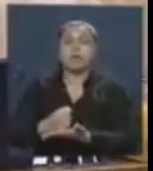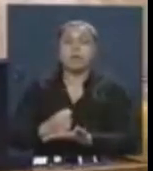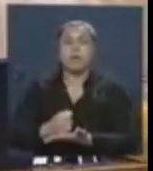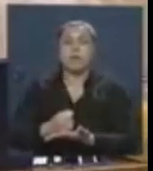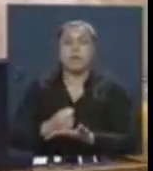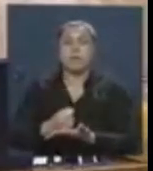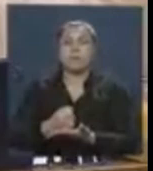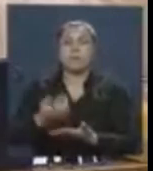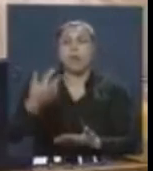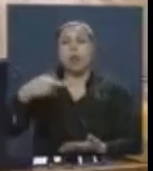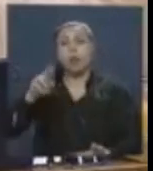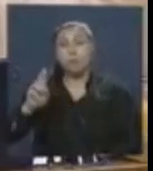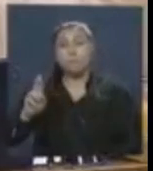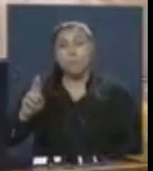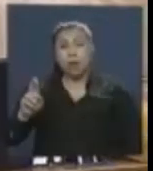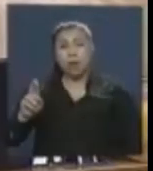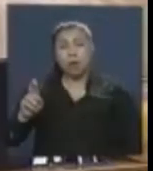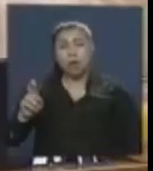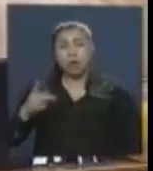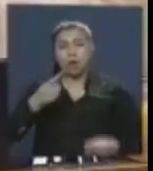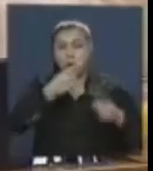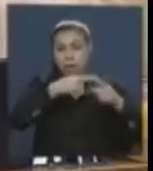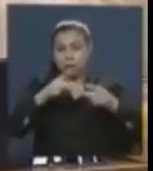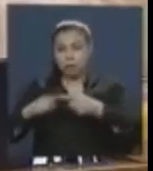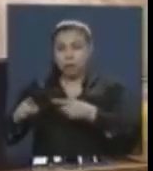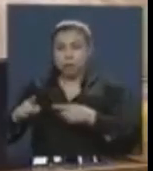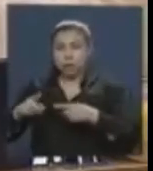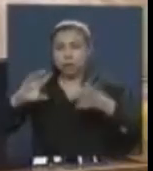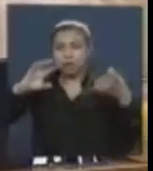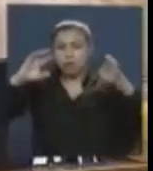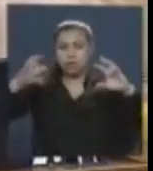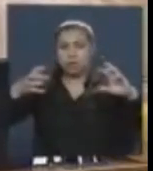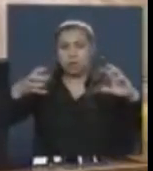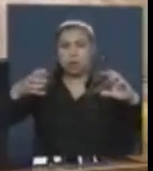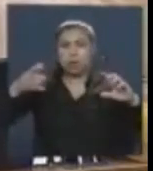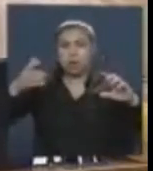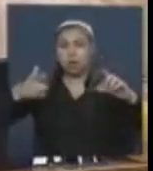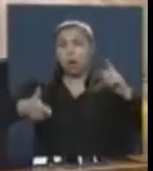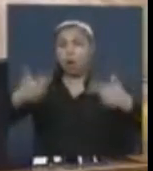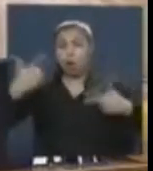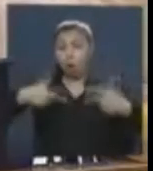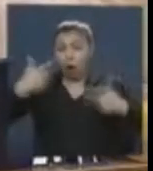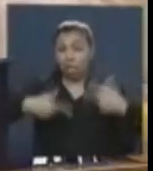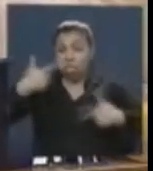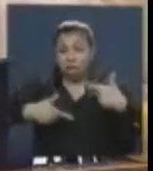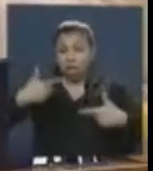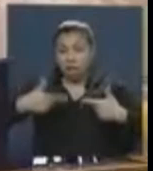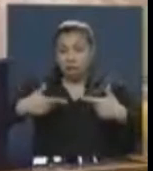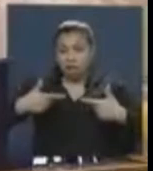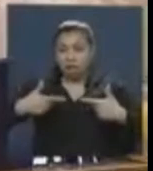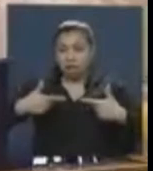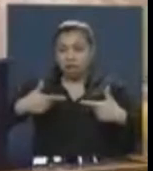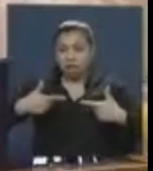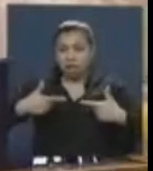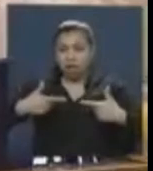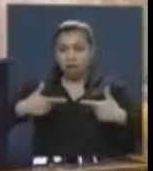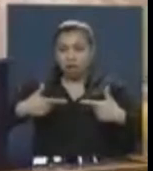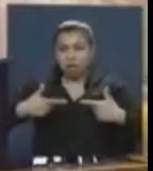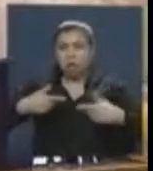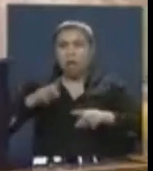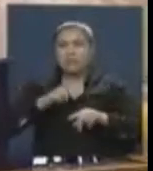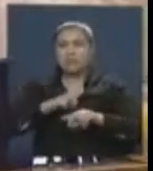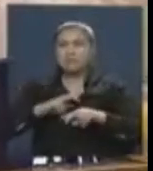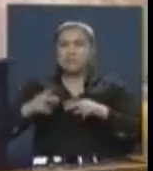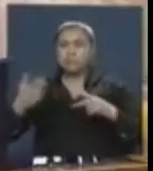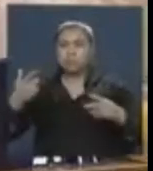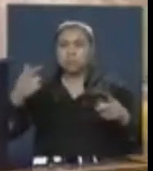es que como ha ocurrido en otras partes del mundo, los ataques terroristas se producen en contra de familias